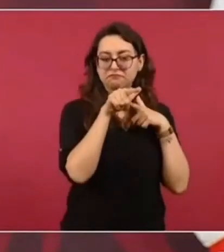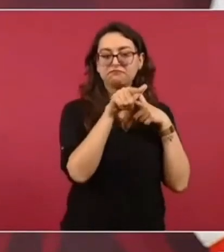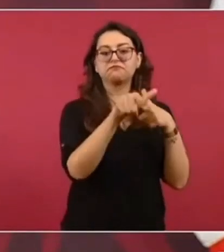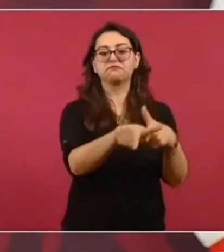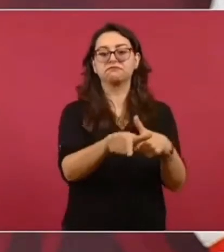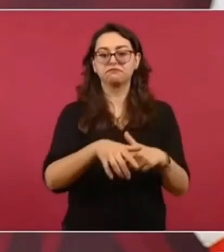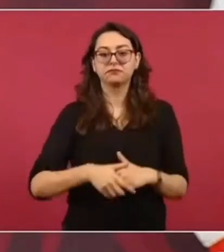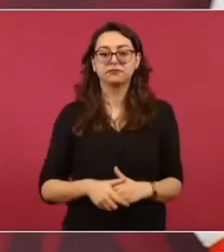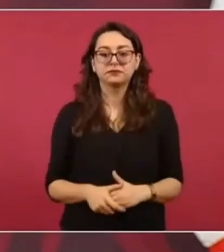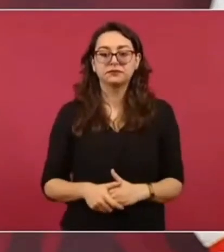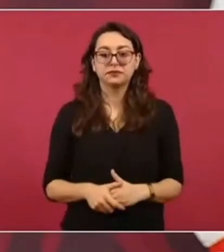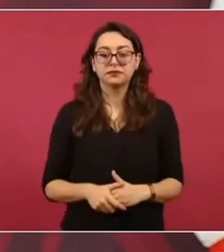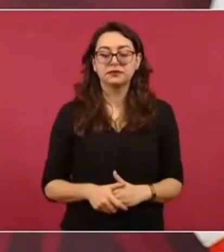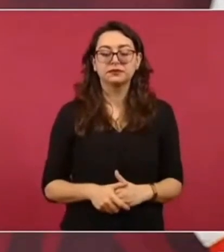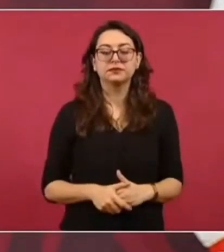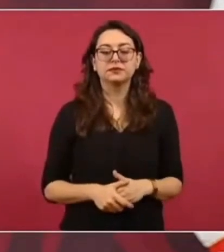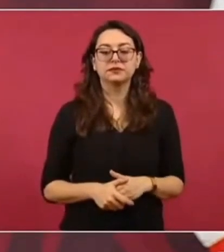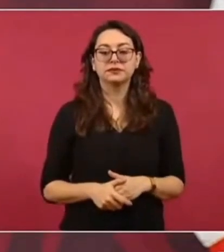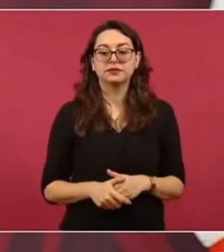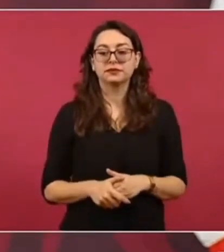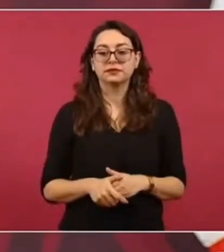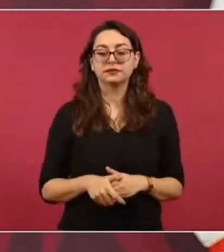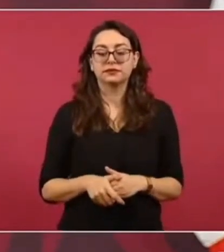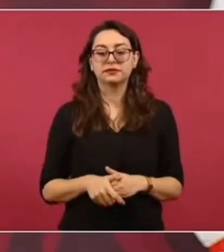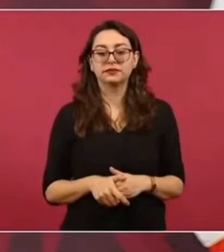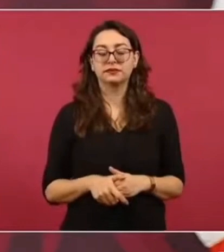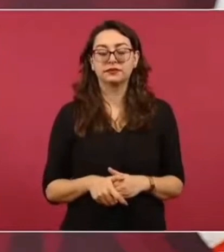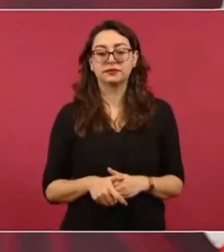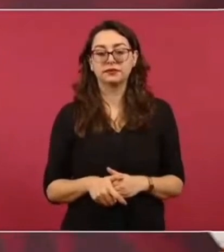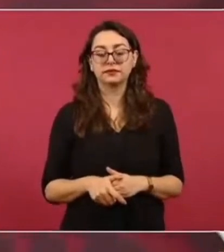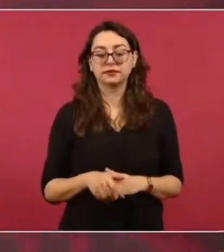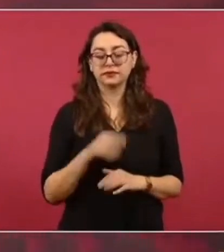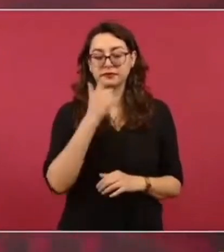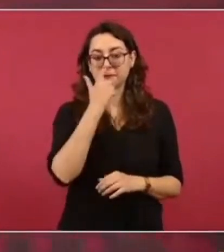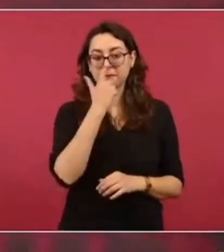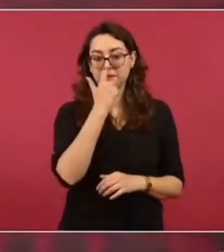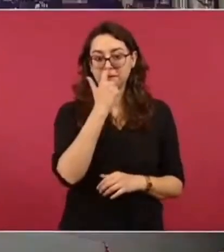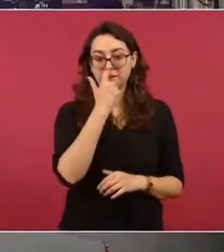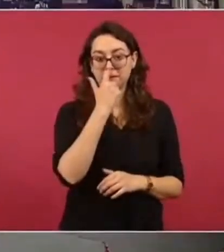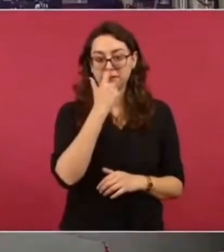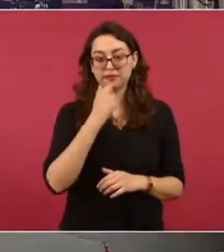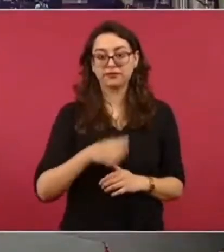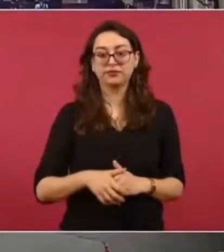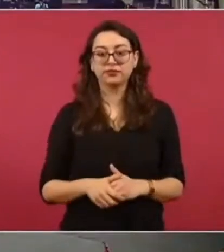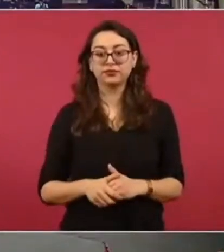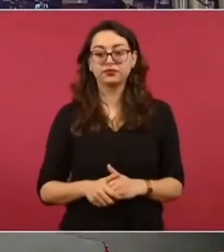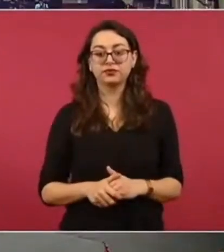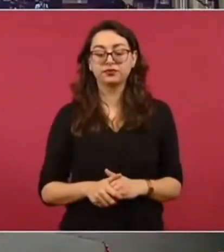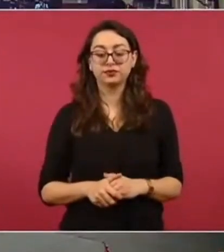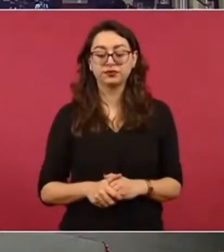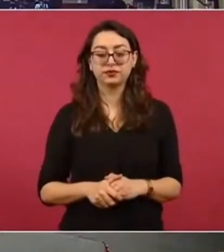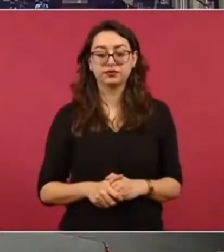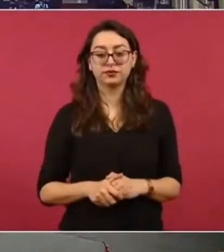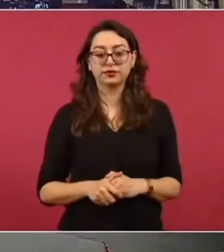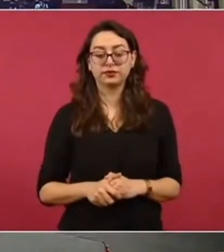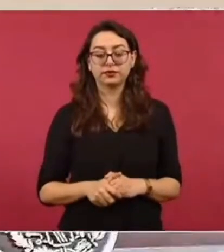Creo que es el Estado que más